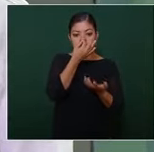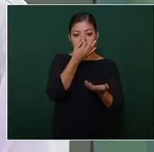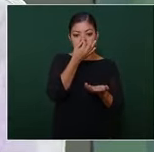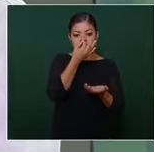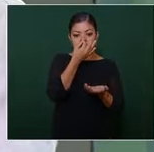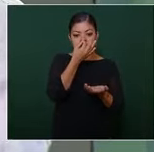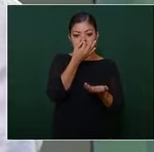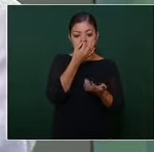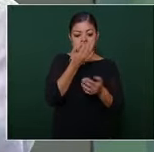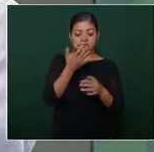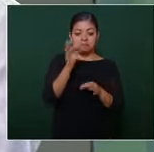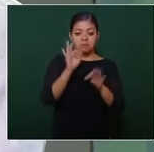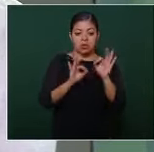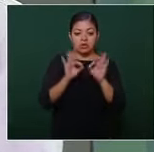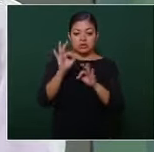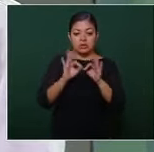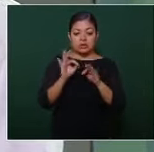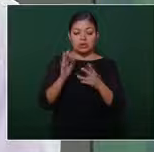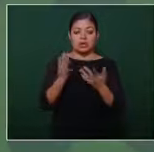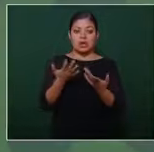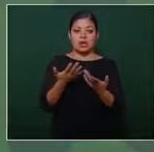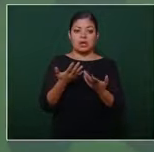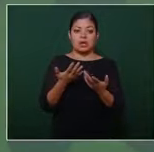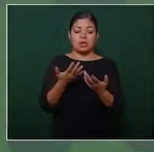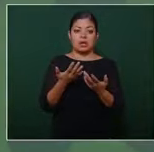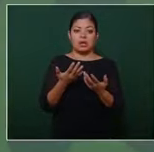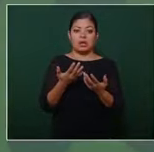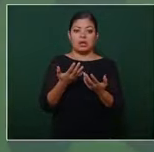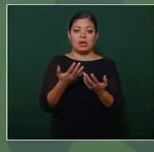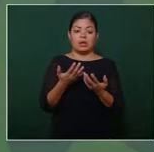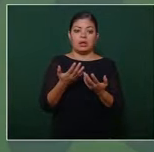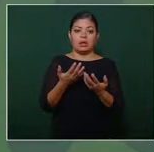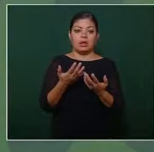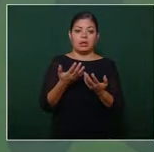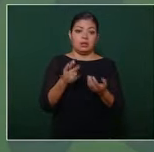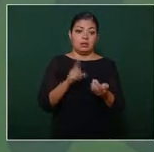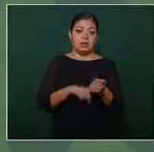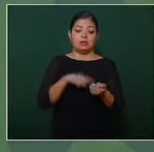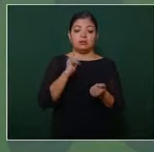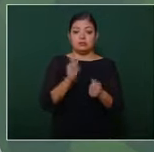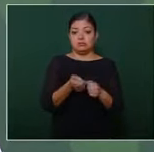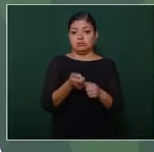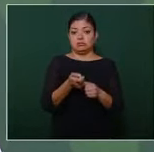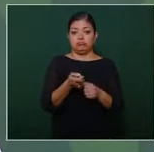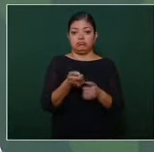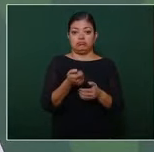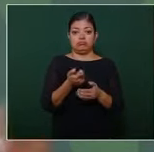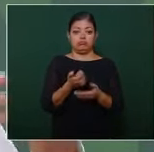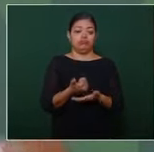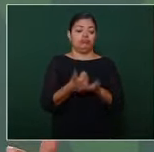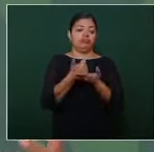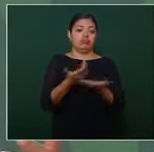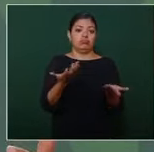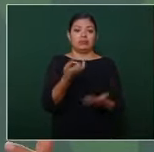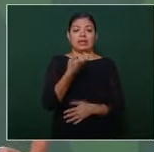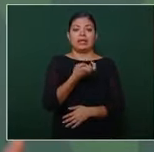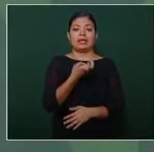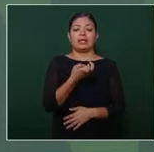porcentaje una pequeña cantidad a favor esto